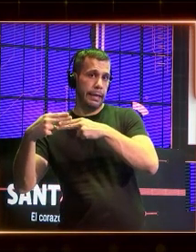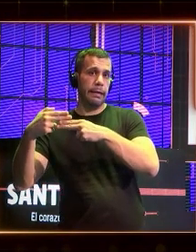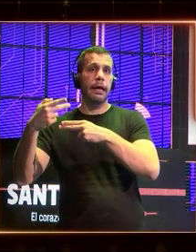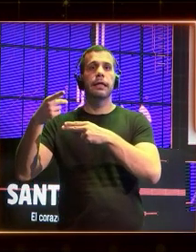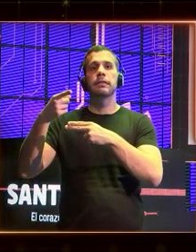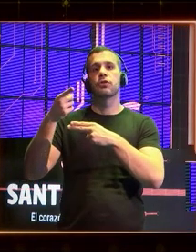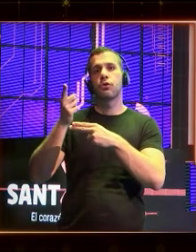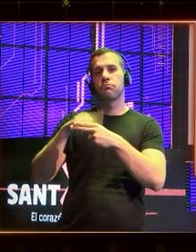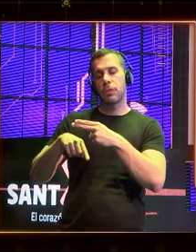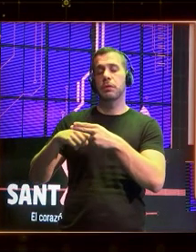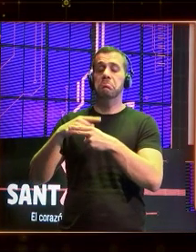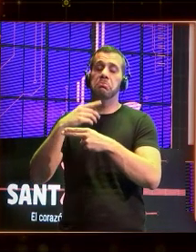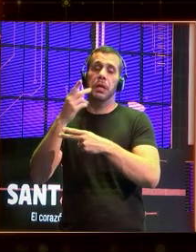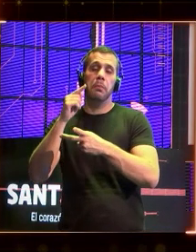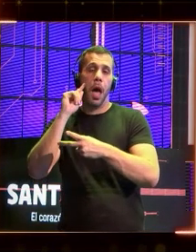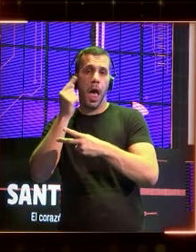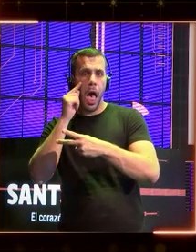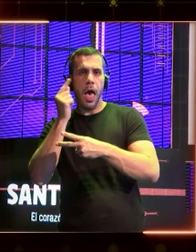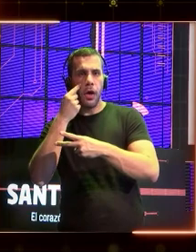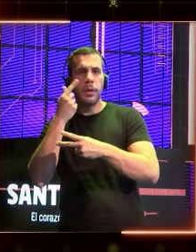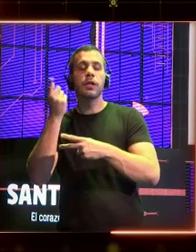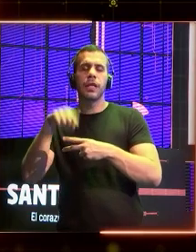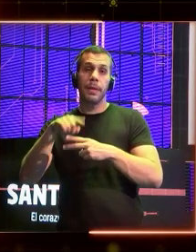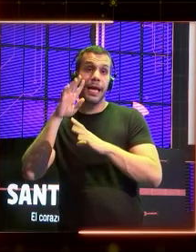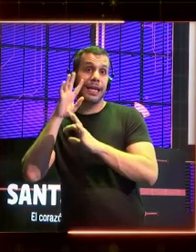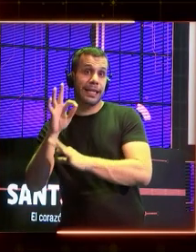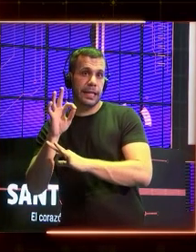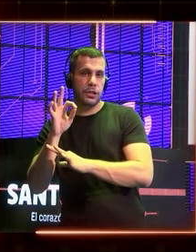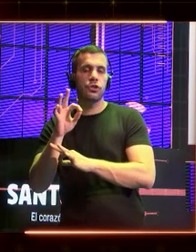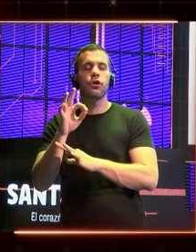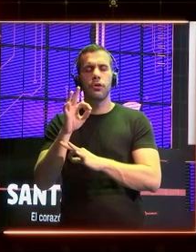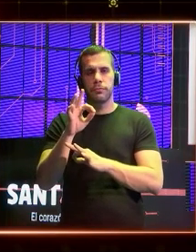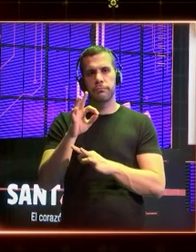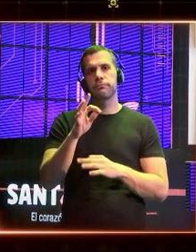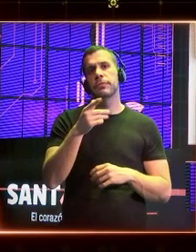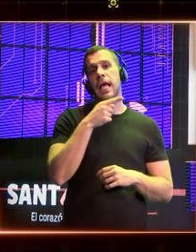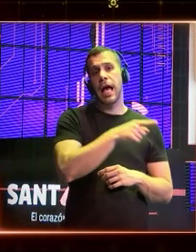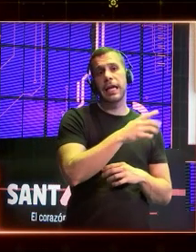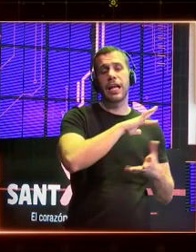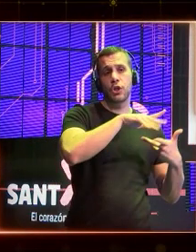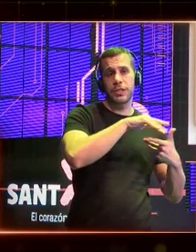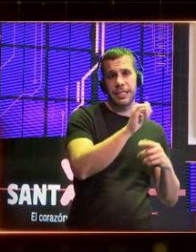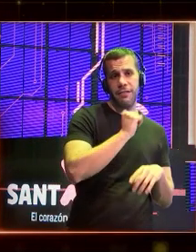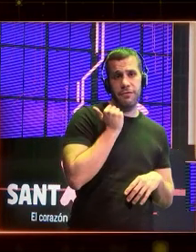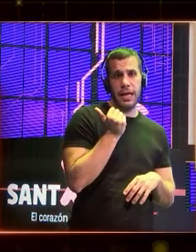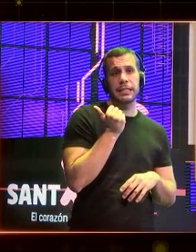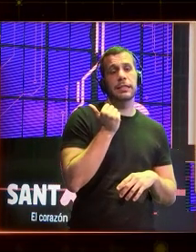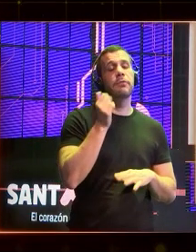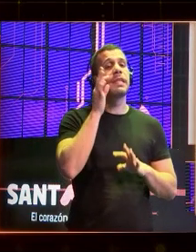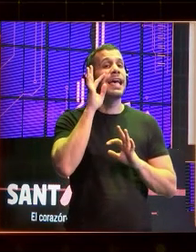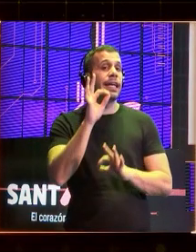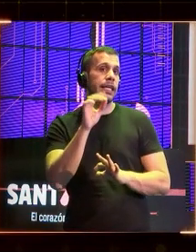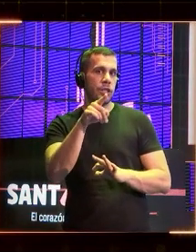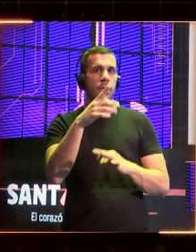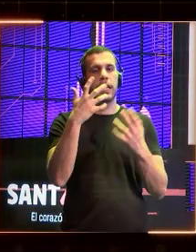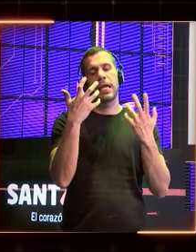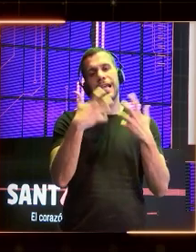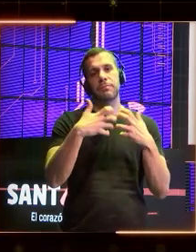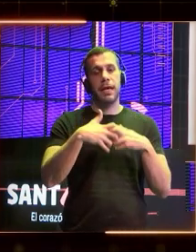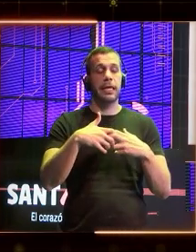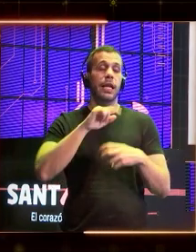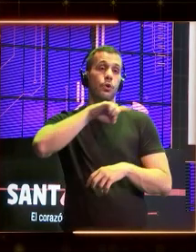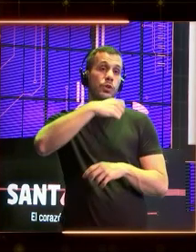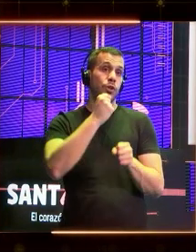pero también hay riesgos. Y también Marta los ha apuntado muy bien. El riesgo, las deepfakes, a no podernos creer lo que vemos, el riesgo a que las máquinas nos sustituyan o nos